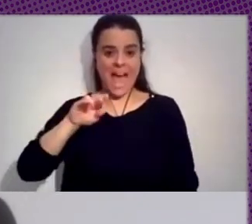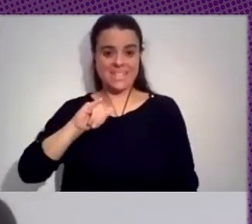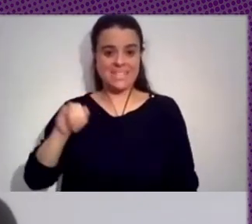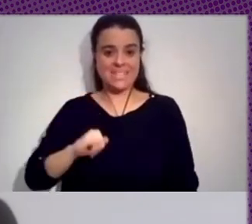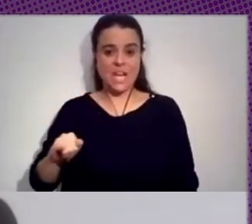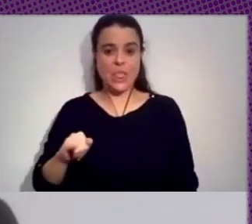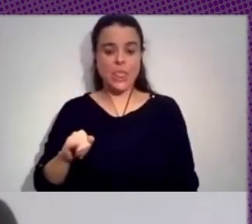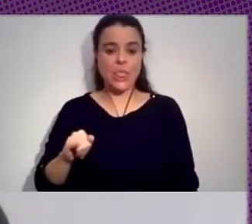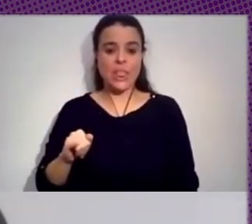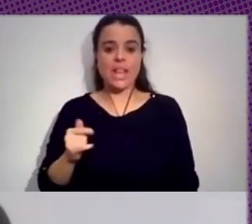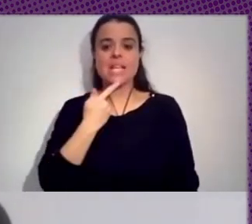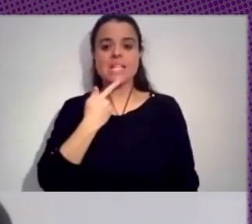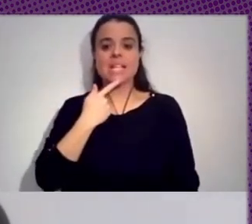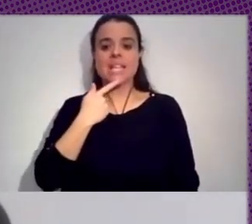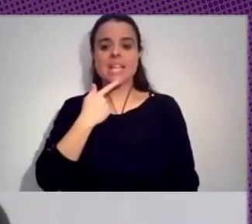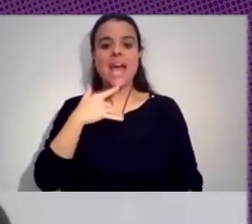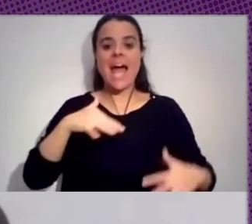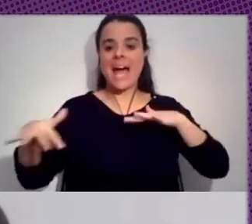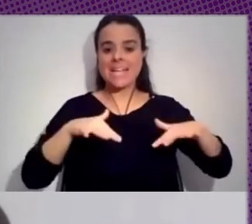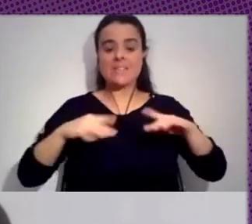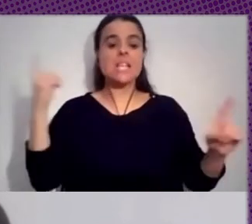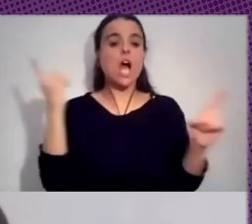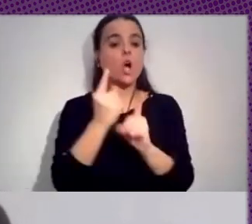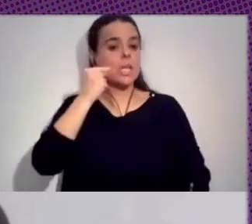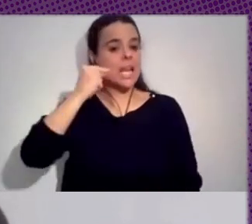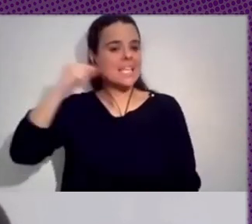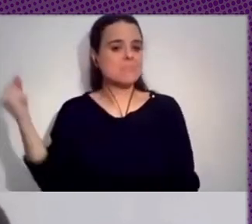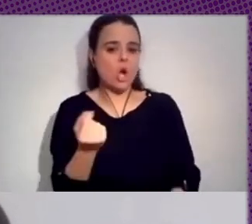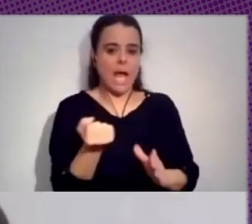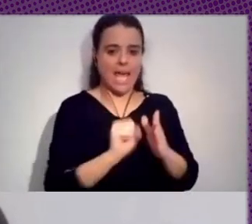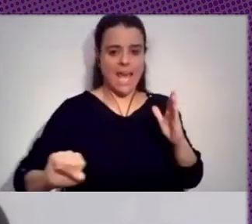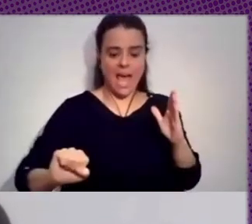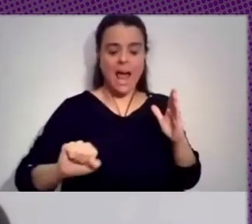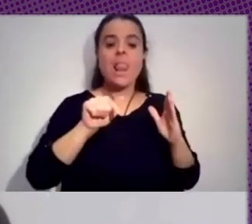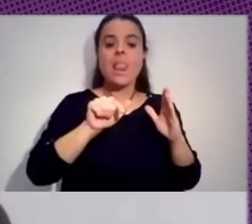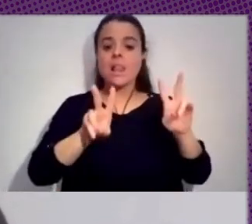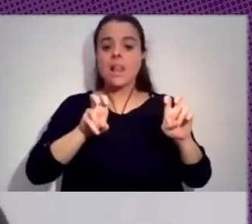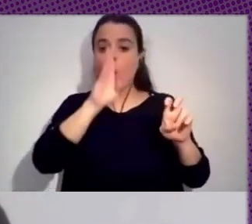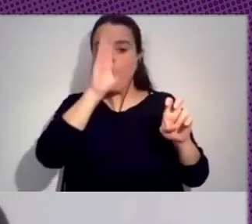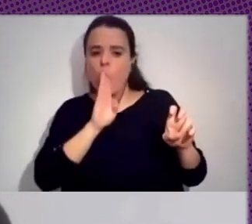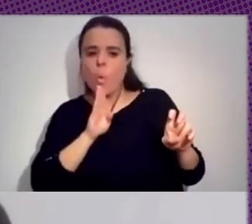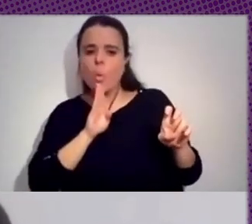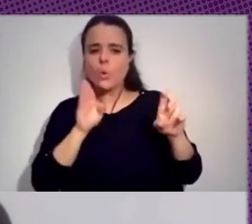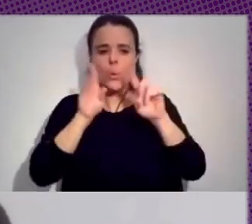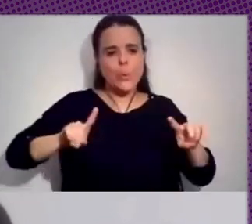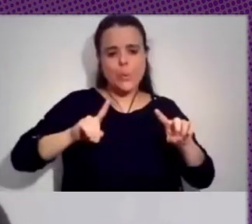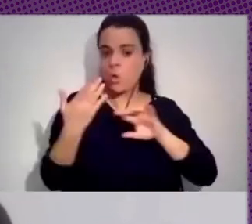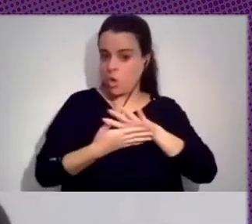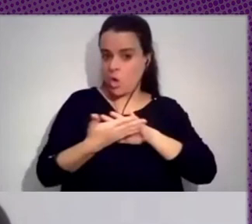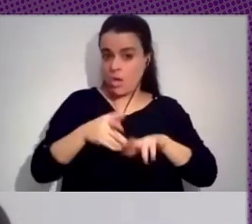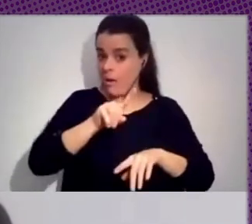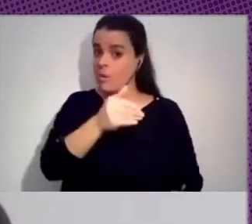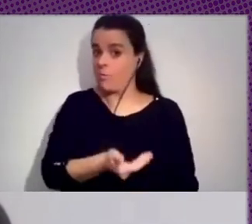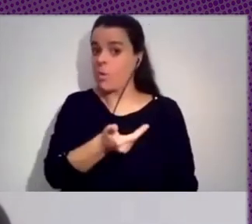bio activista contra el espionaje ilegal, que este es uno de los temas como muy ocultos, que no hablamos, pero que es de los más importantes y, sobre todo,